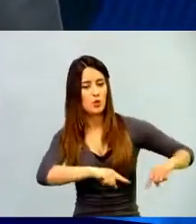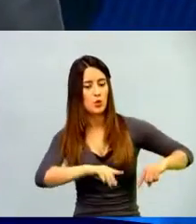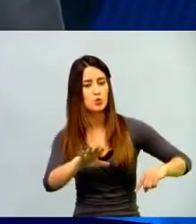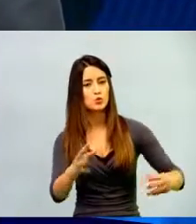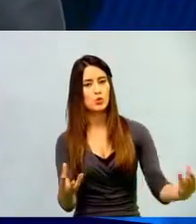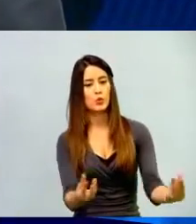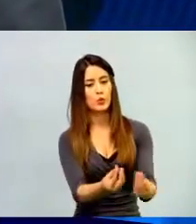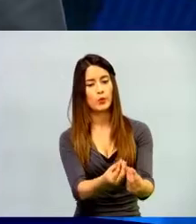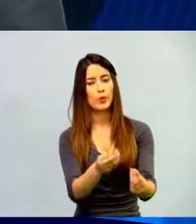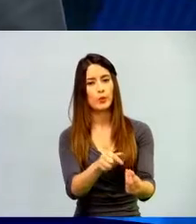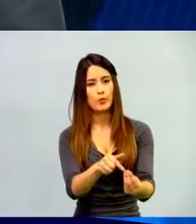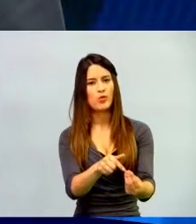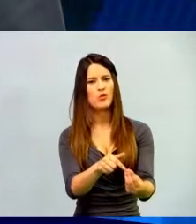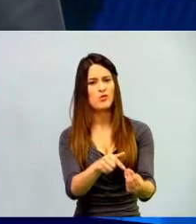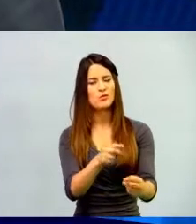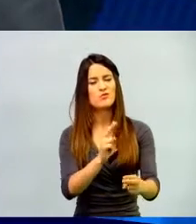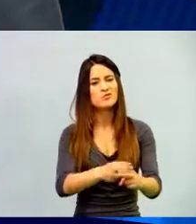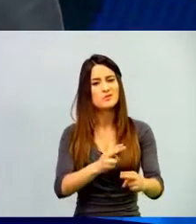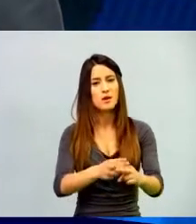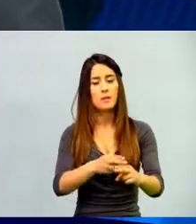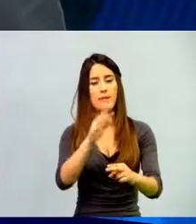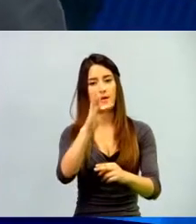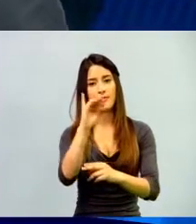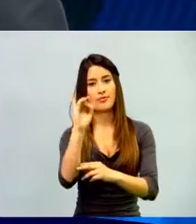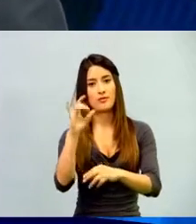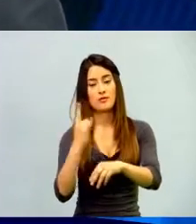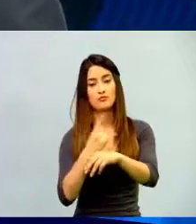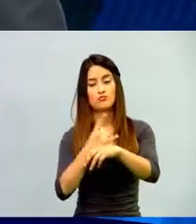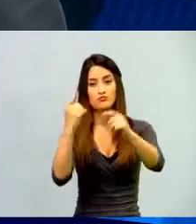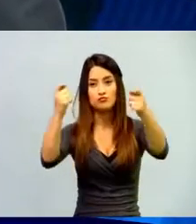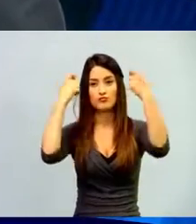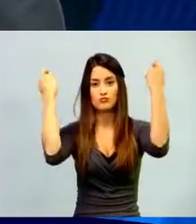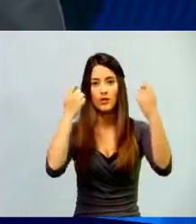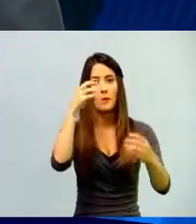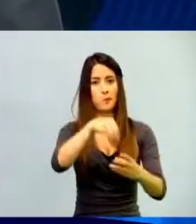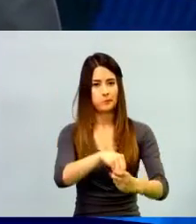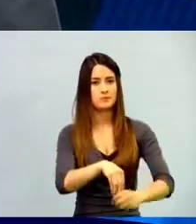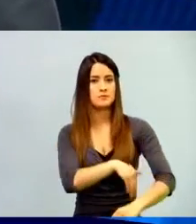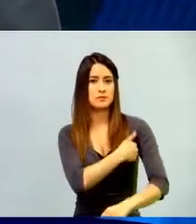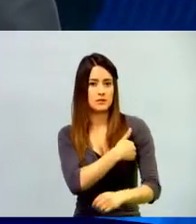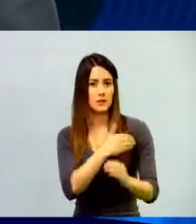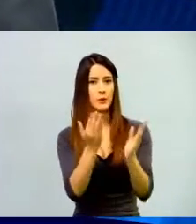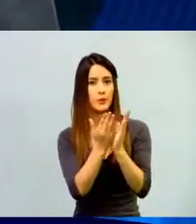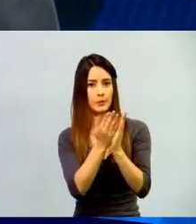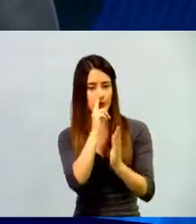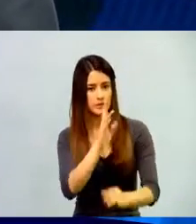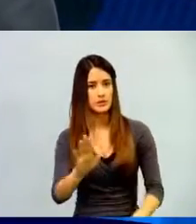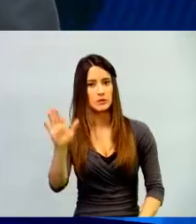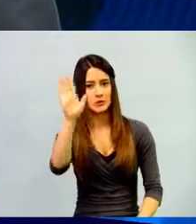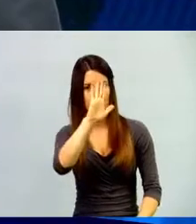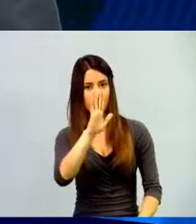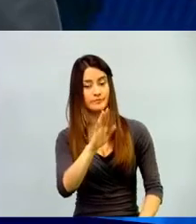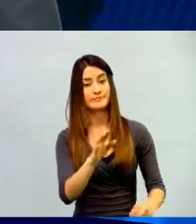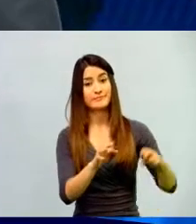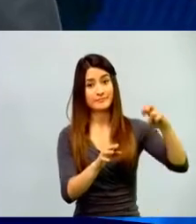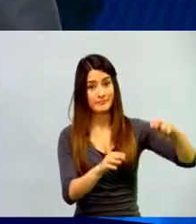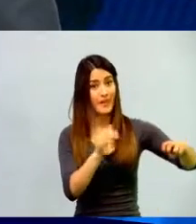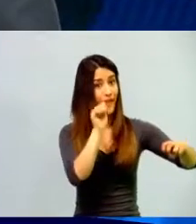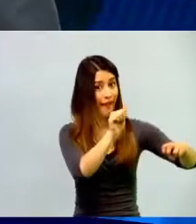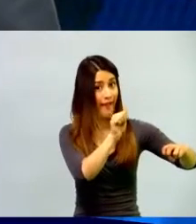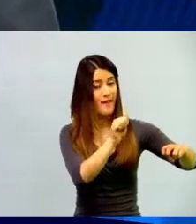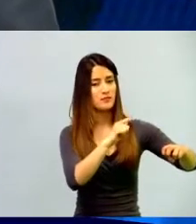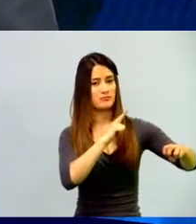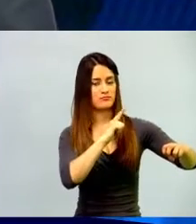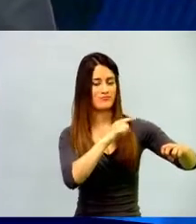fomento al uso de TIC dentro del Ministerio de Educación Nacional. Con ella y con sus invitados vamos a estar